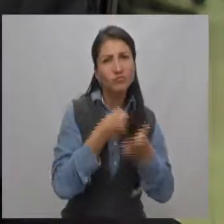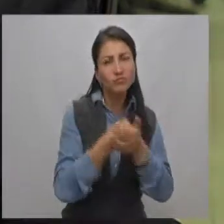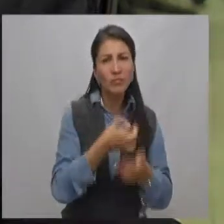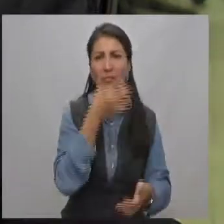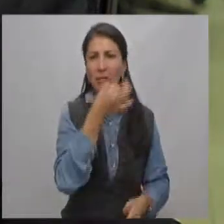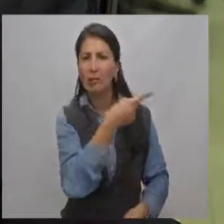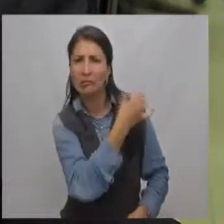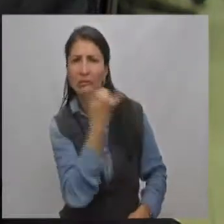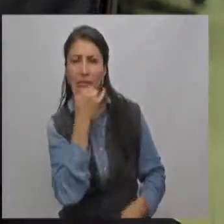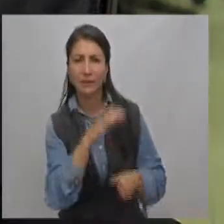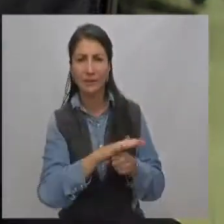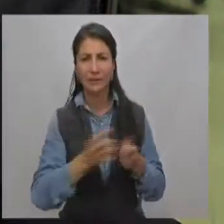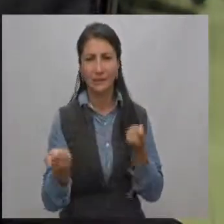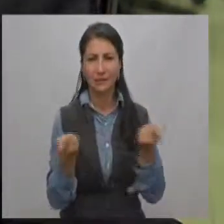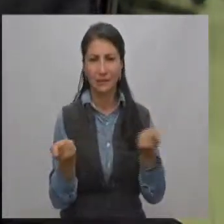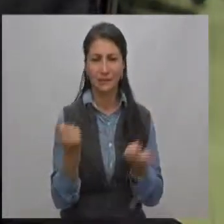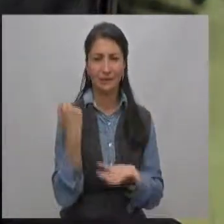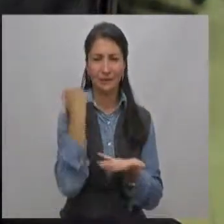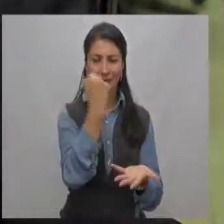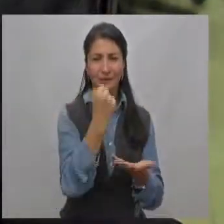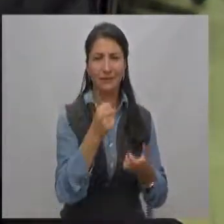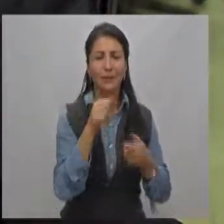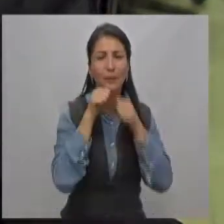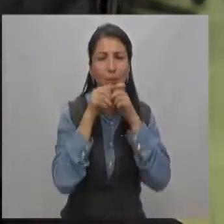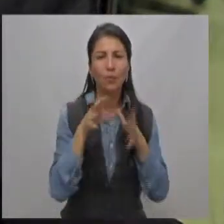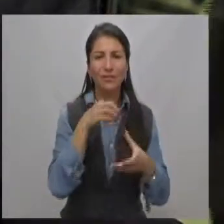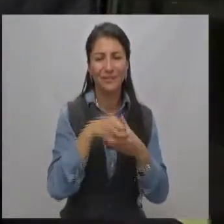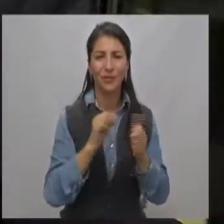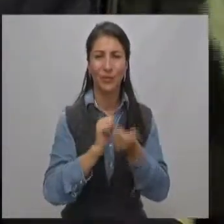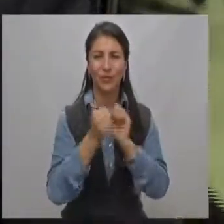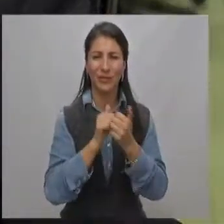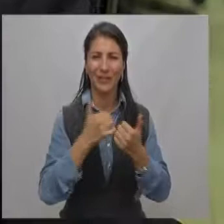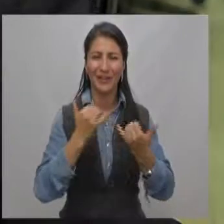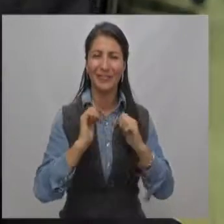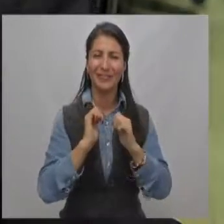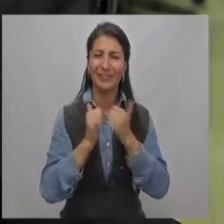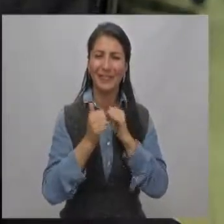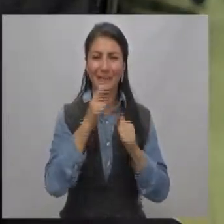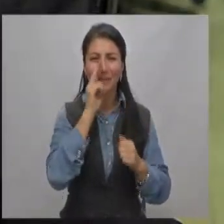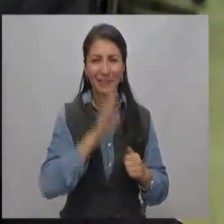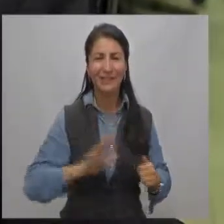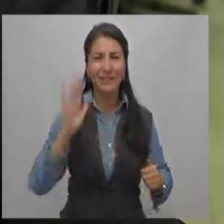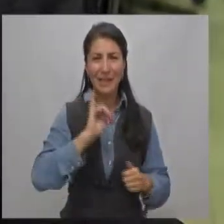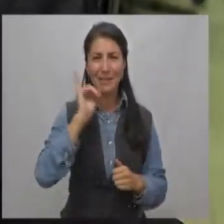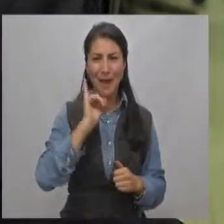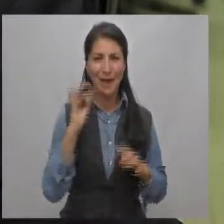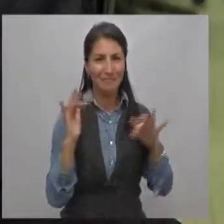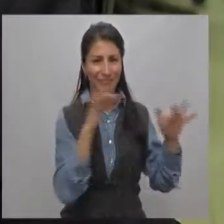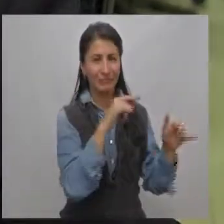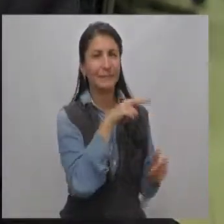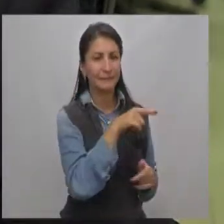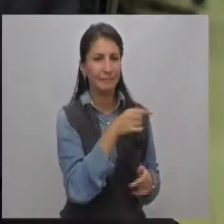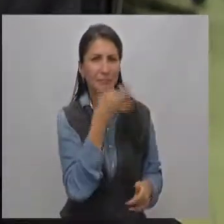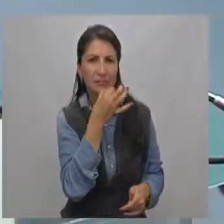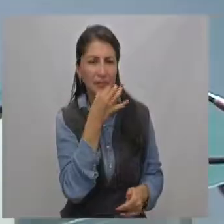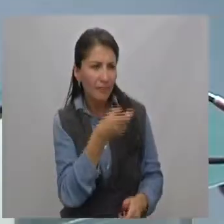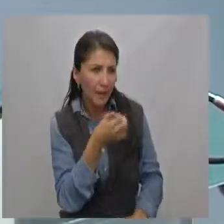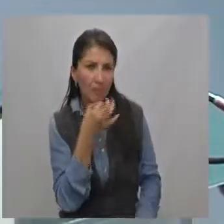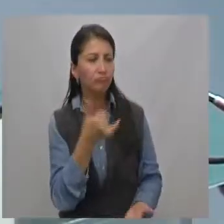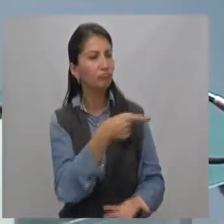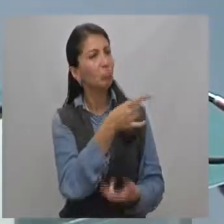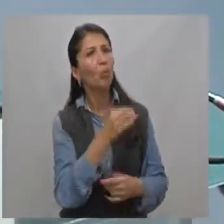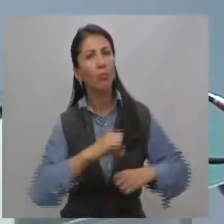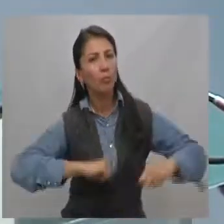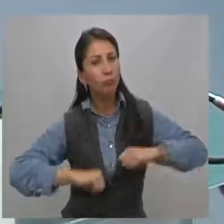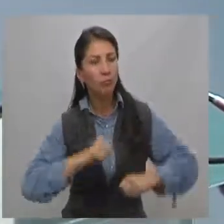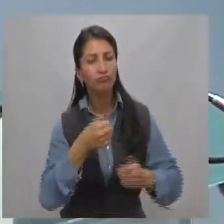veedor que denunció el mal manejo de los recursos públicos en los Juegos Nacionales en Ibaguí. Para